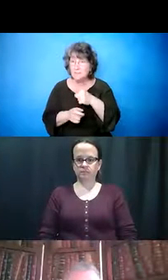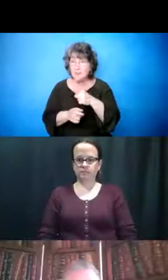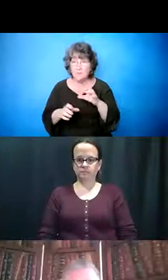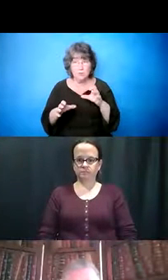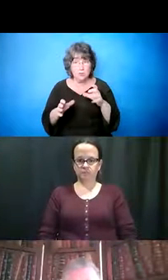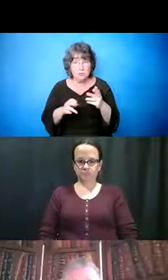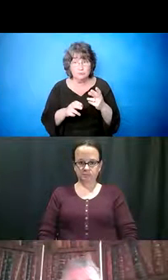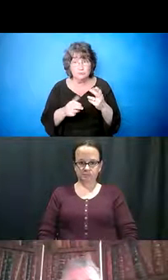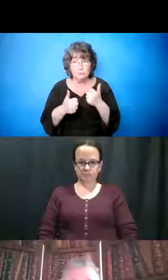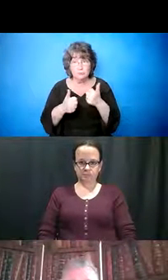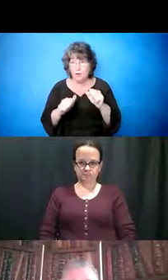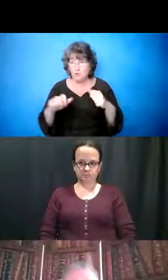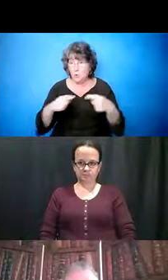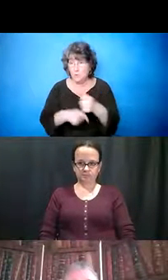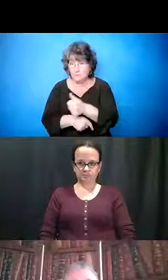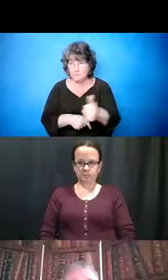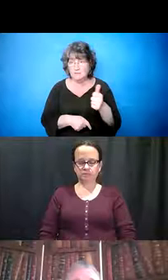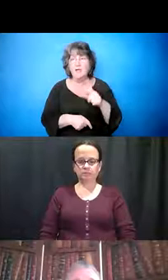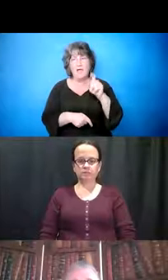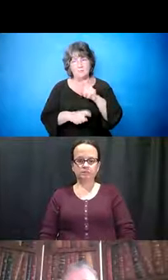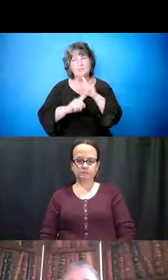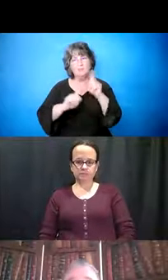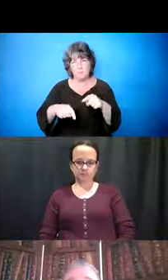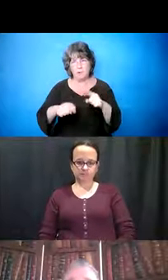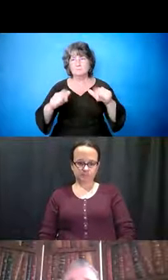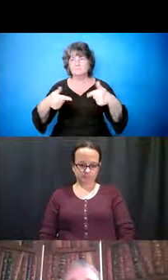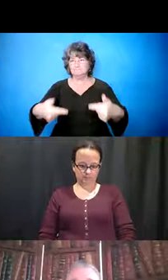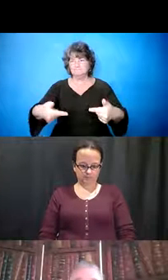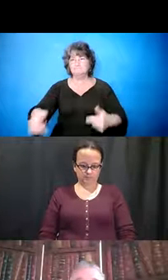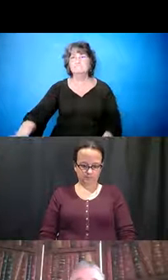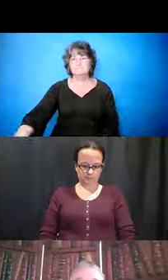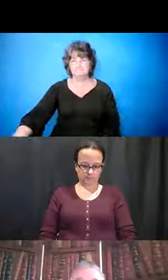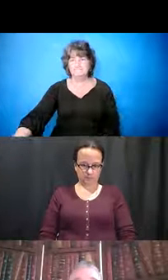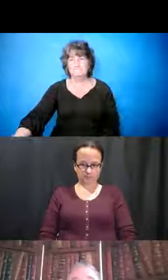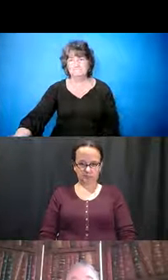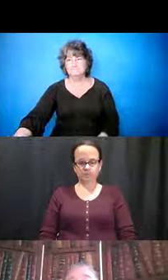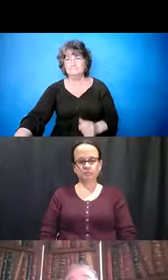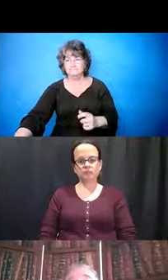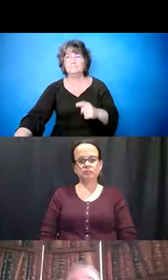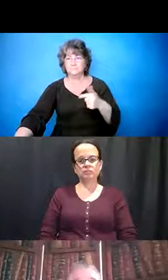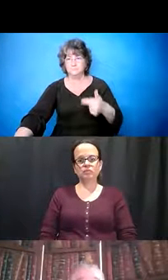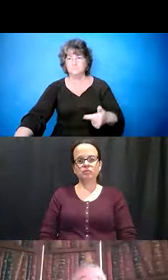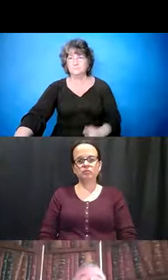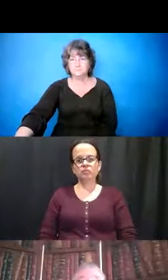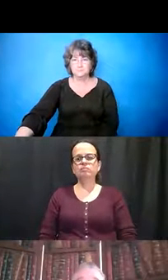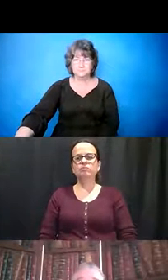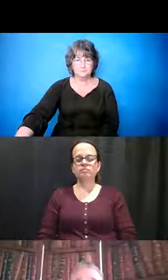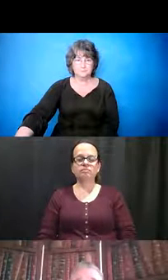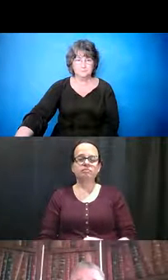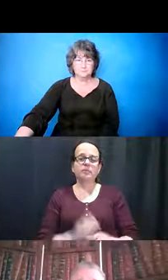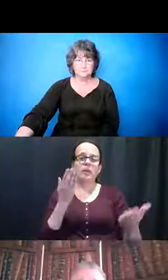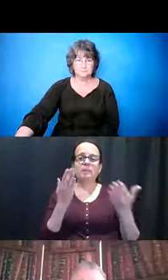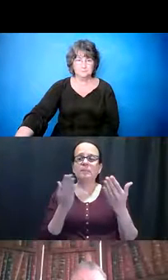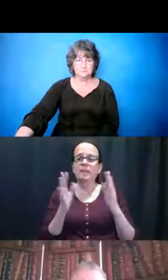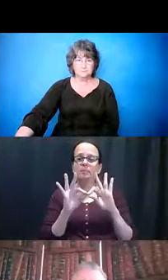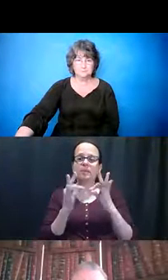entonces usted tiene que tomar pasos adecuados. Entonces, ustedes están ahí para ayudar a las personas, no solamente es su,